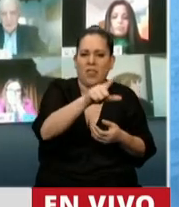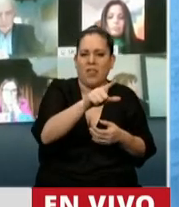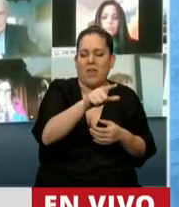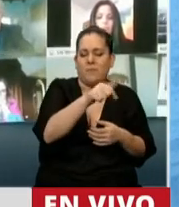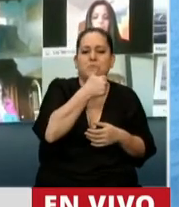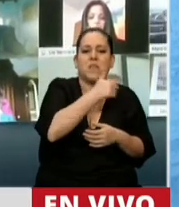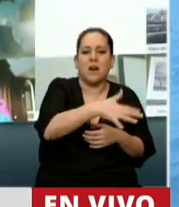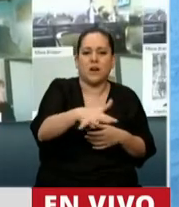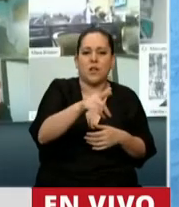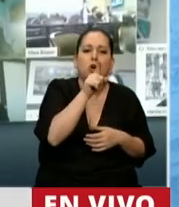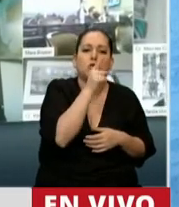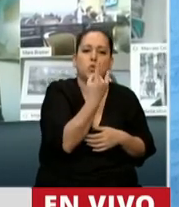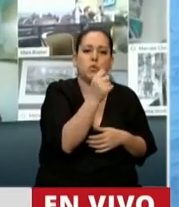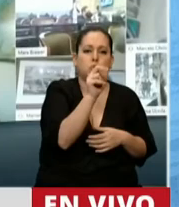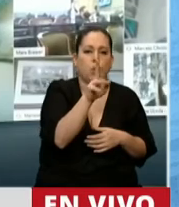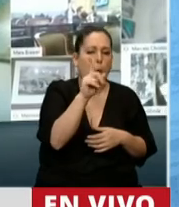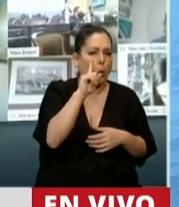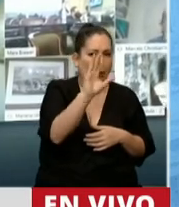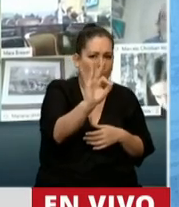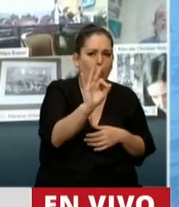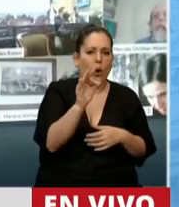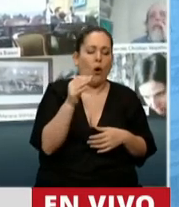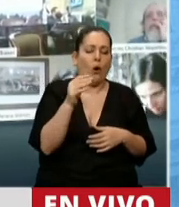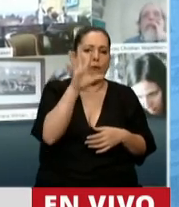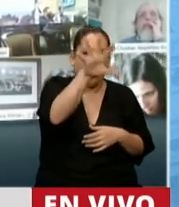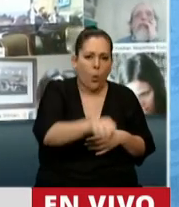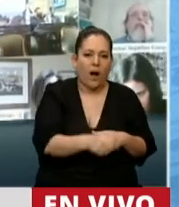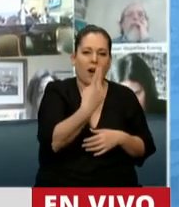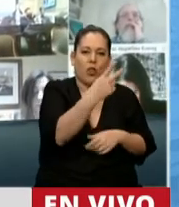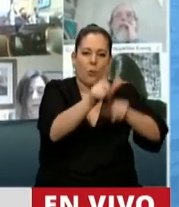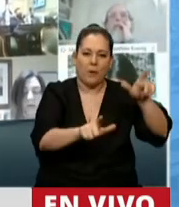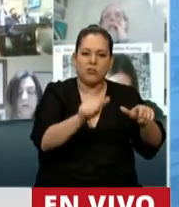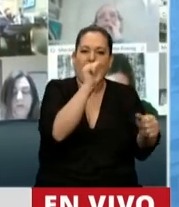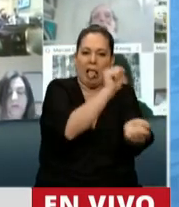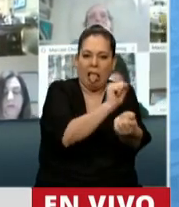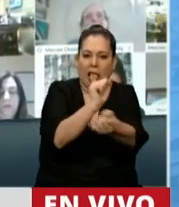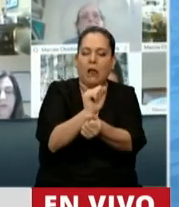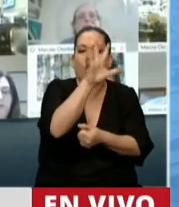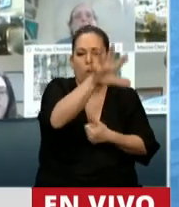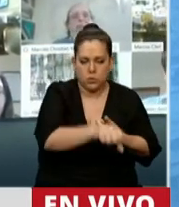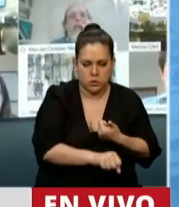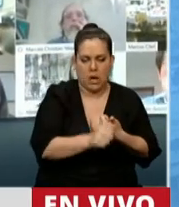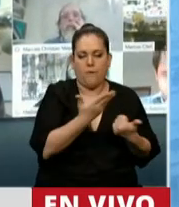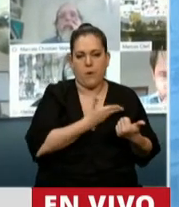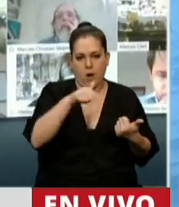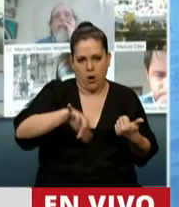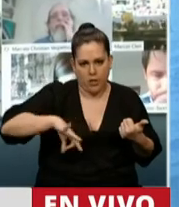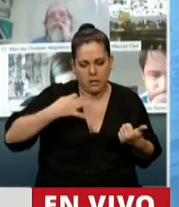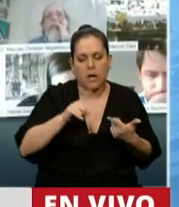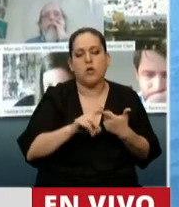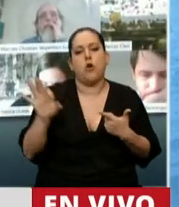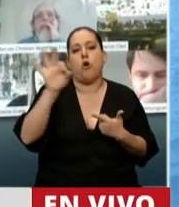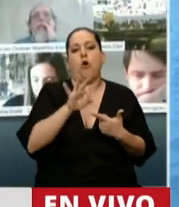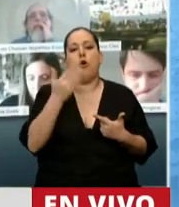Fernández, fue a buscar a estos dos empresarios cuando salieron de la cárcel en febrero de este año, o que el actual Presidente de la Nación